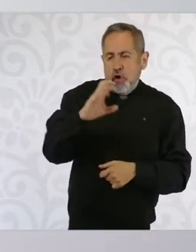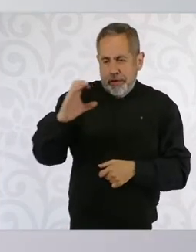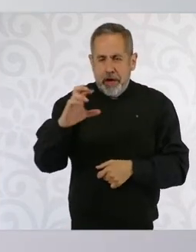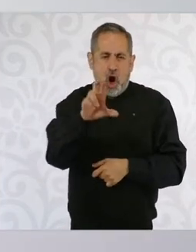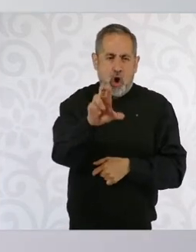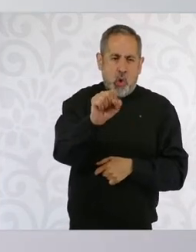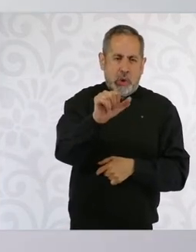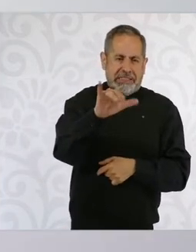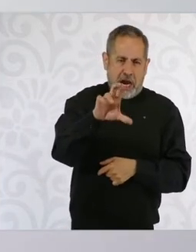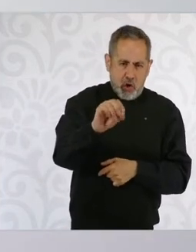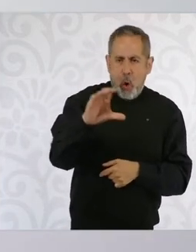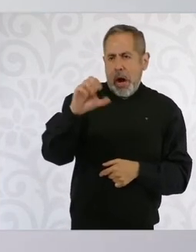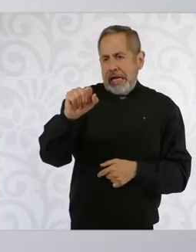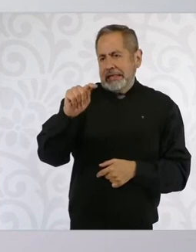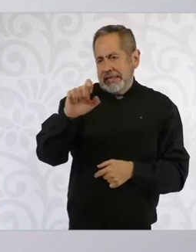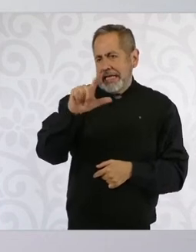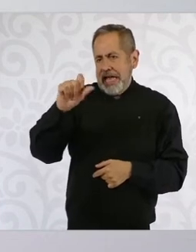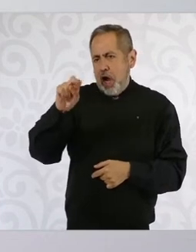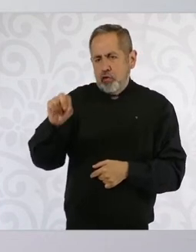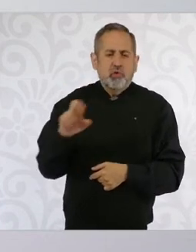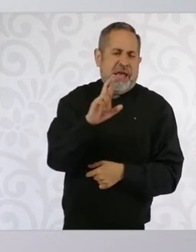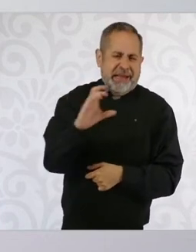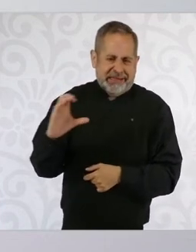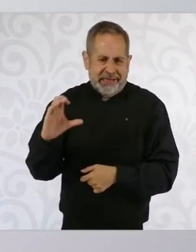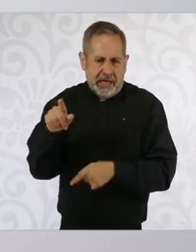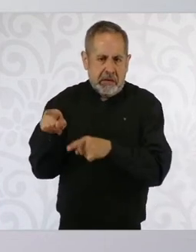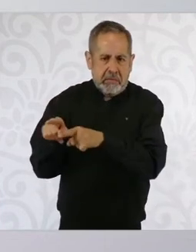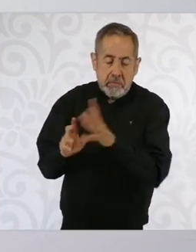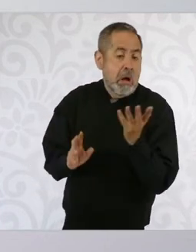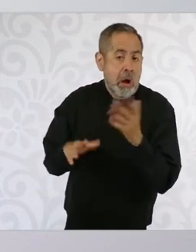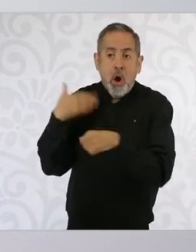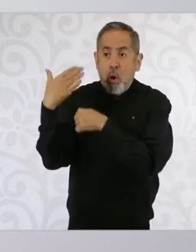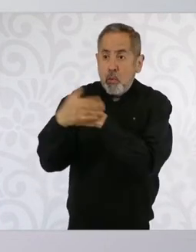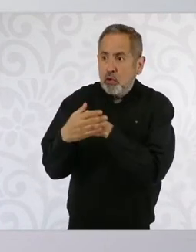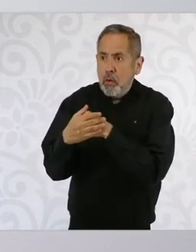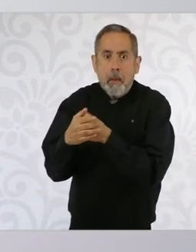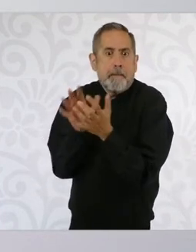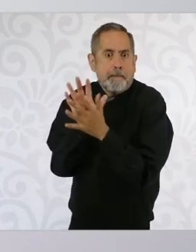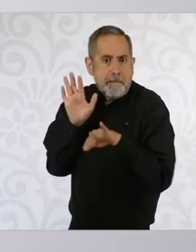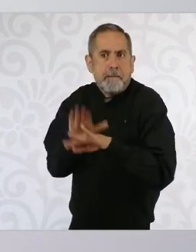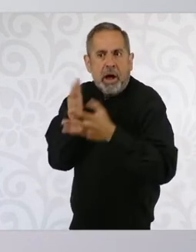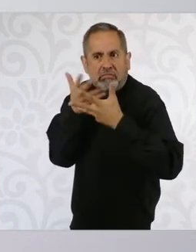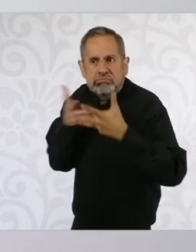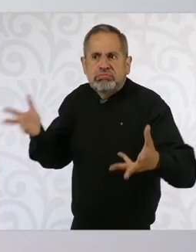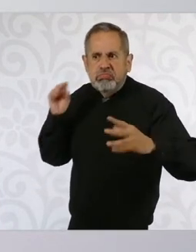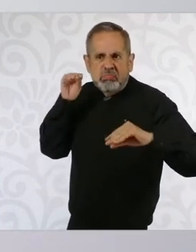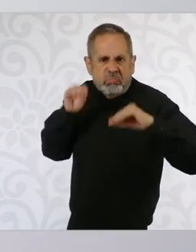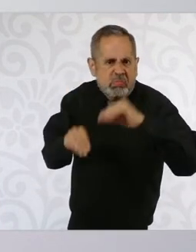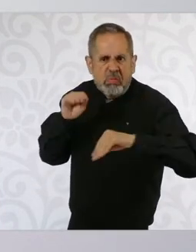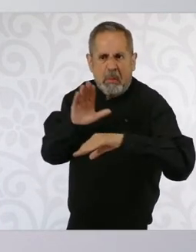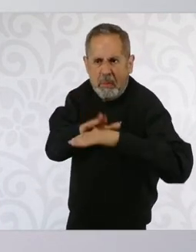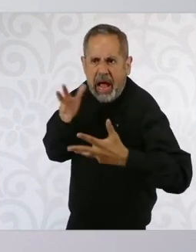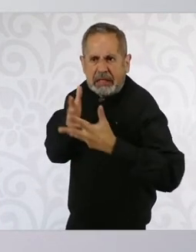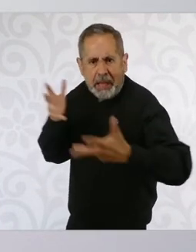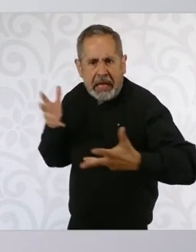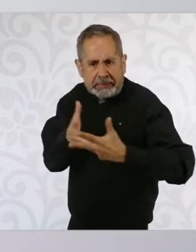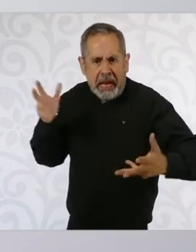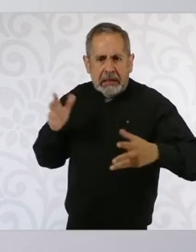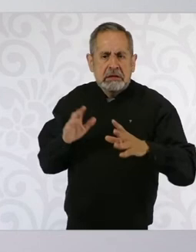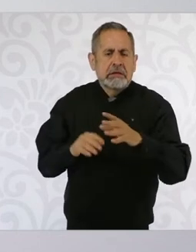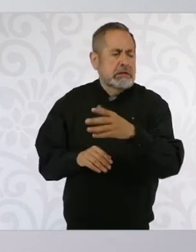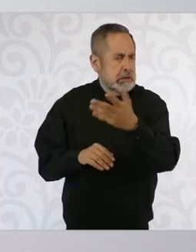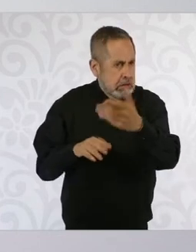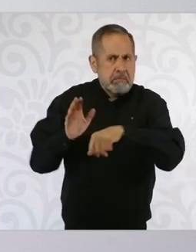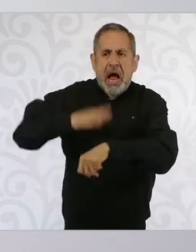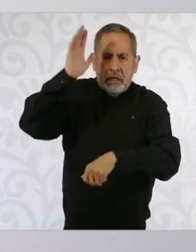Castellanos, que se va a ampliar. Y, por otro lado,